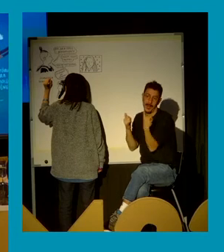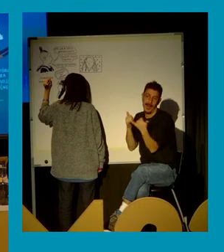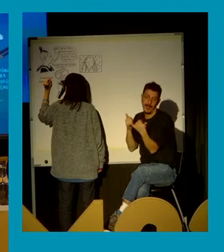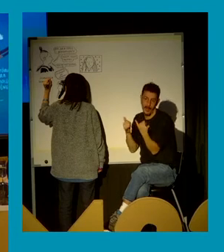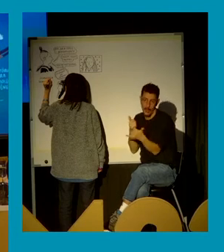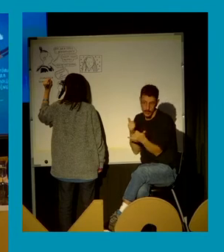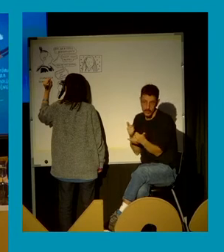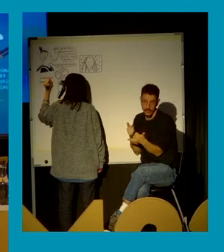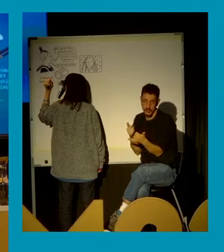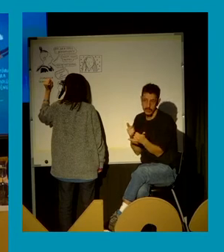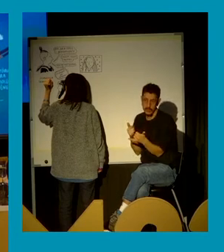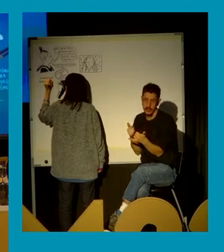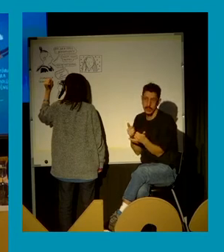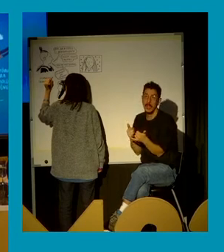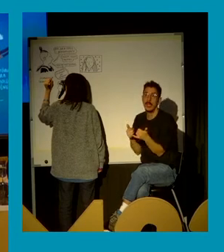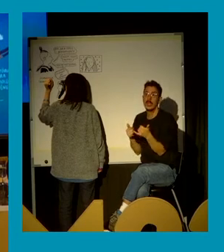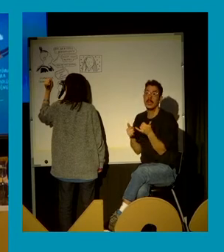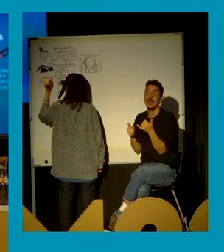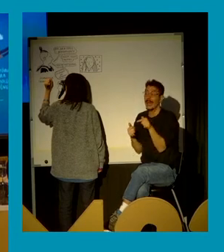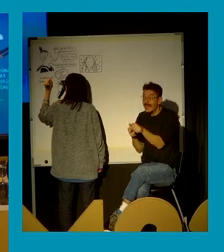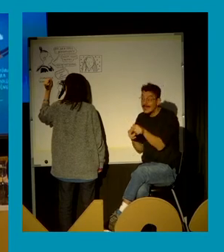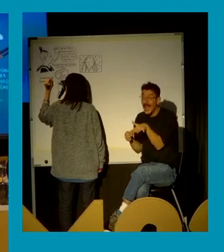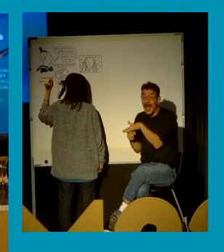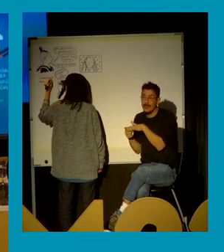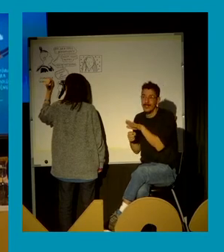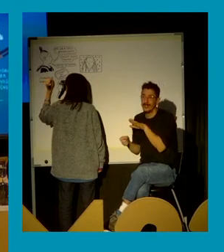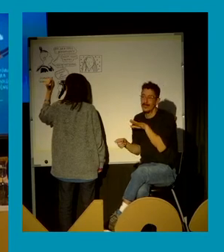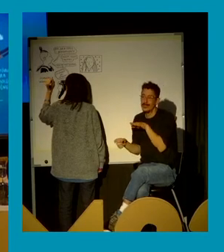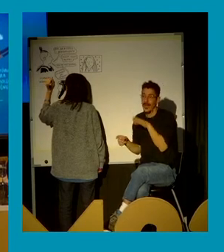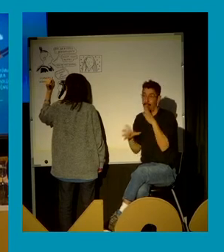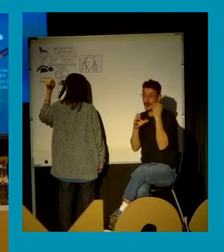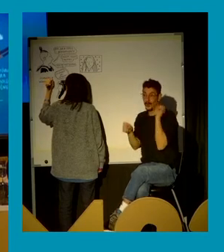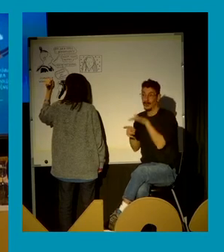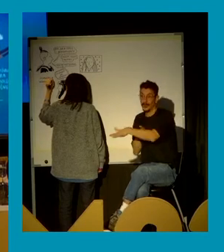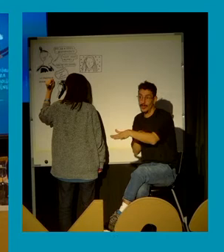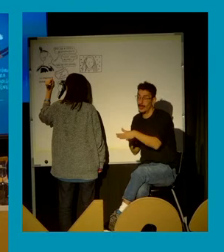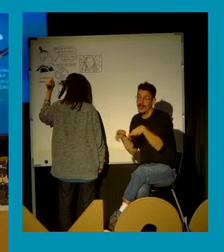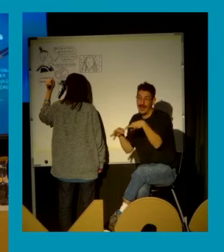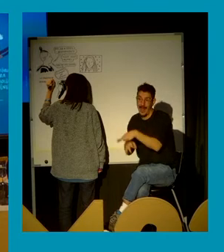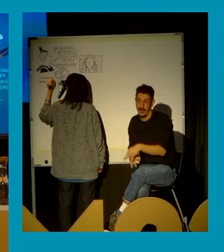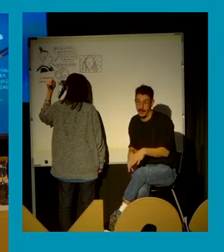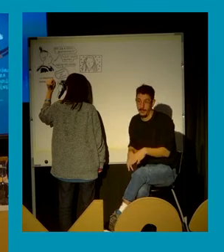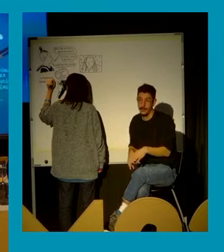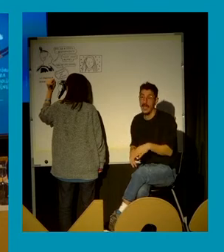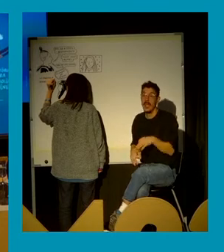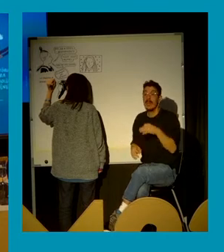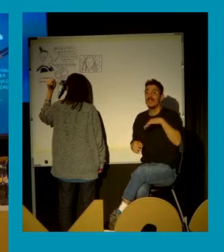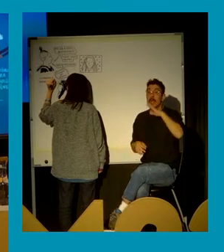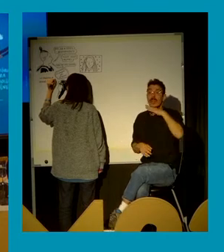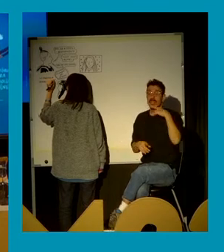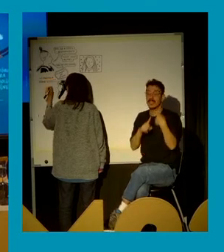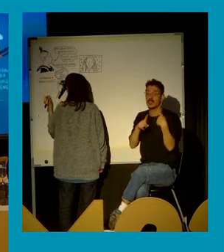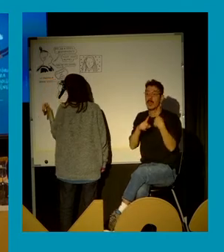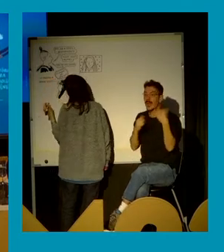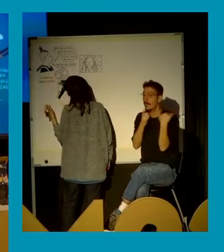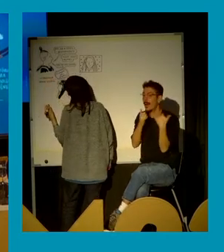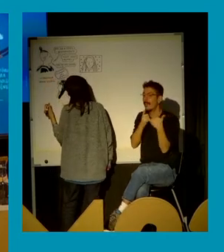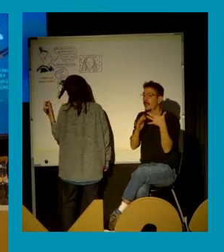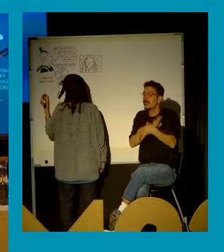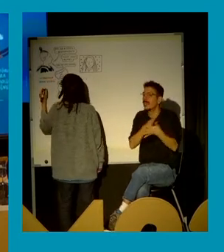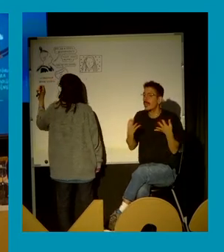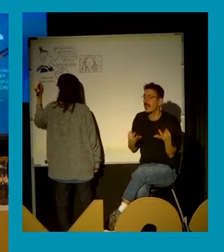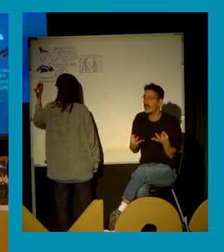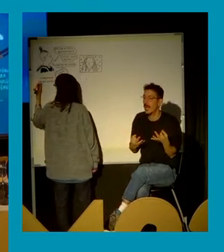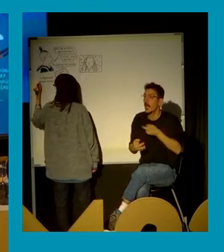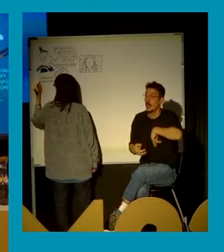los primeros retos para poner en la agenda qué significa la reparación en las violencias sexuales. ¿Significa que en esta ley sí que hemos avanzado en los